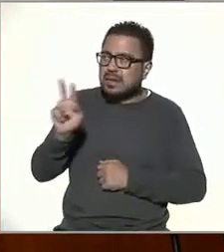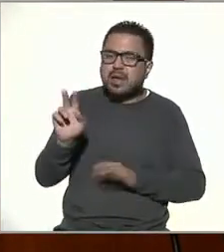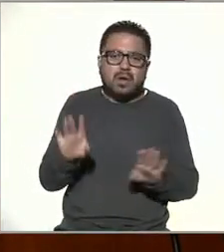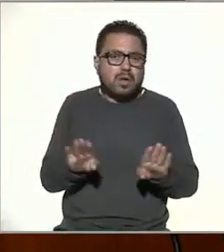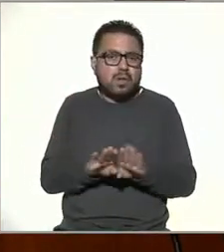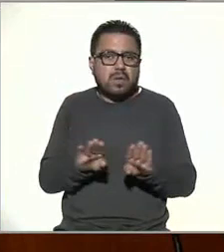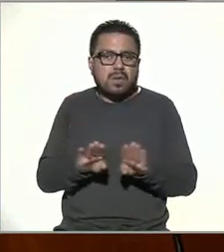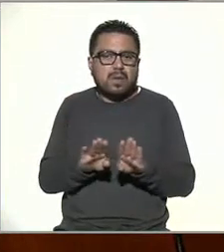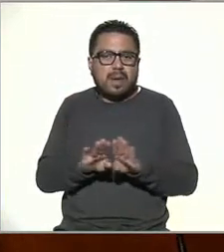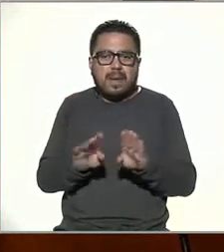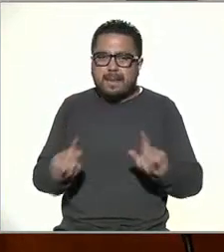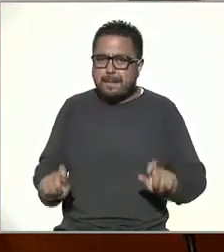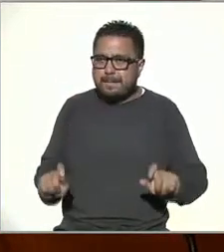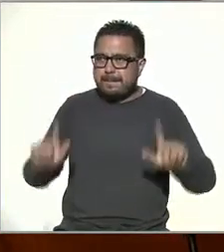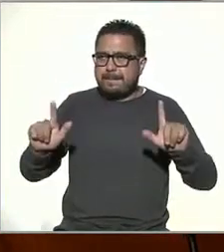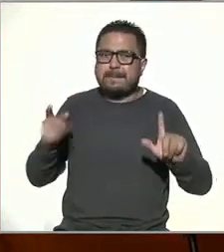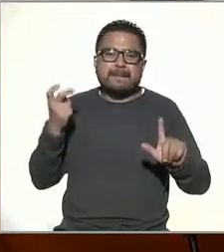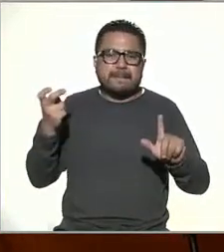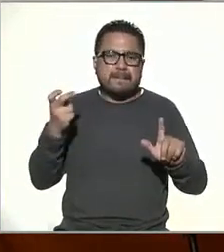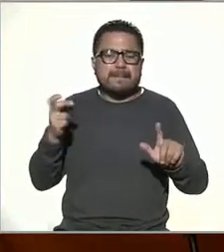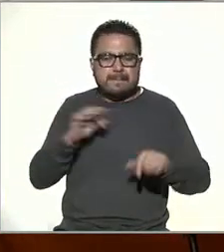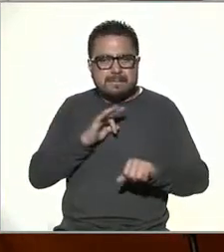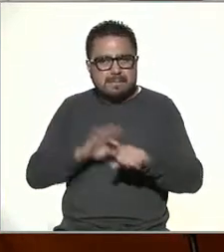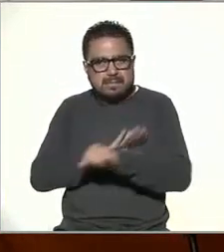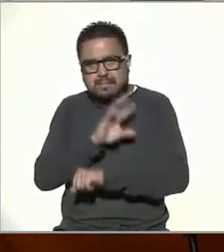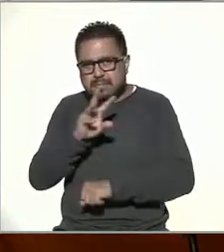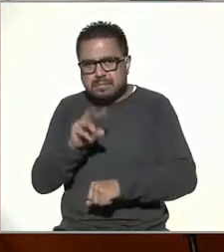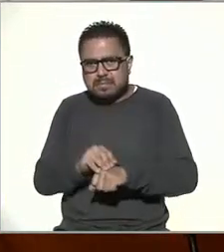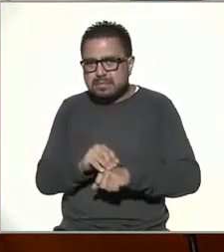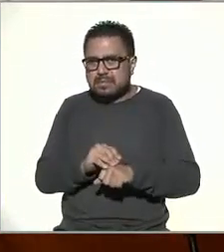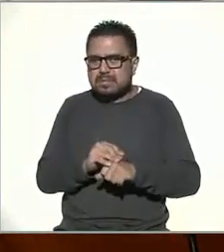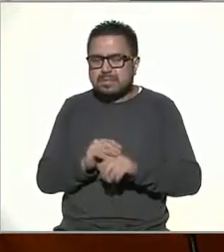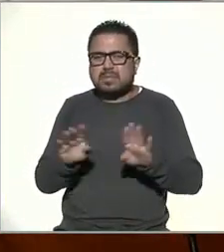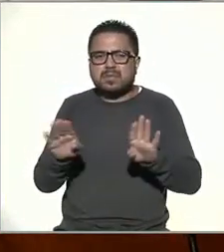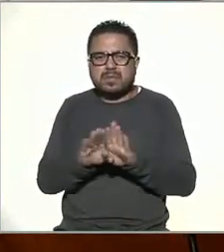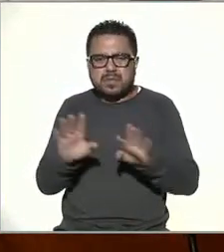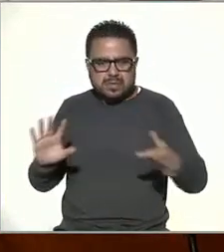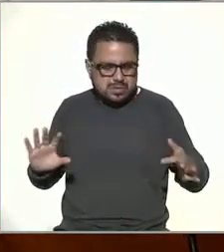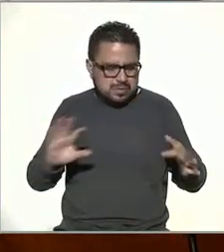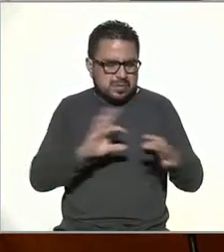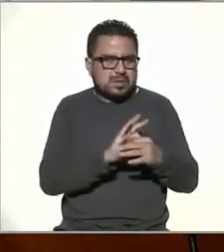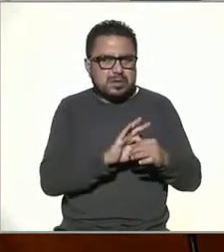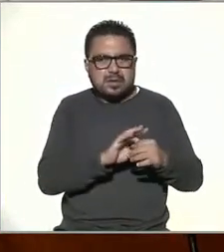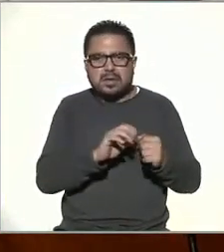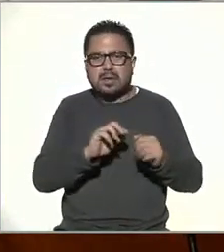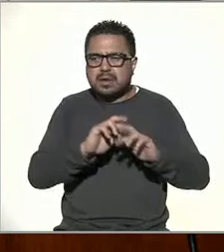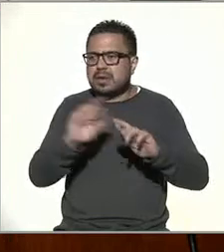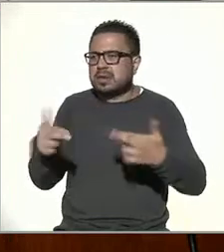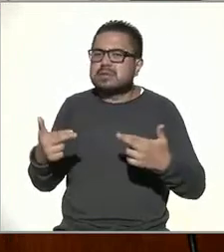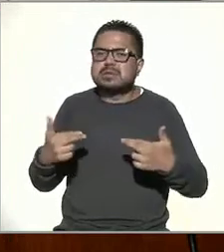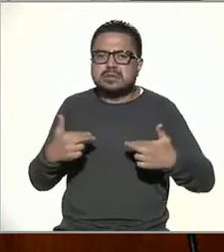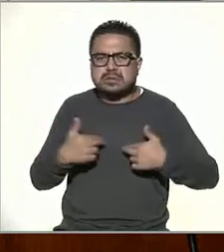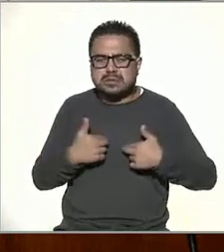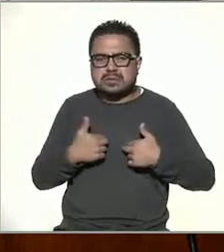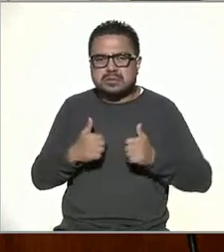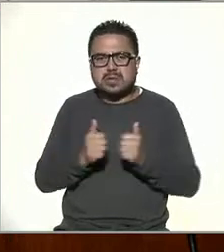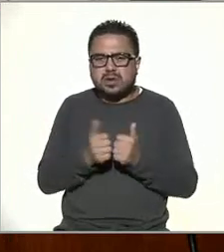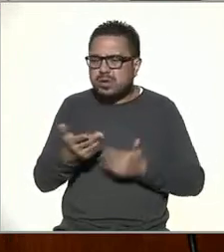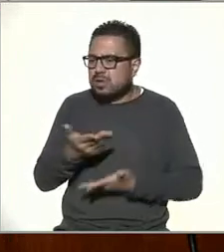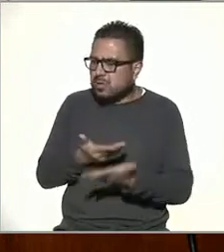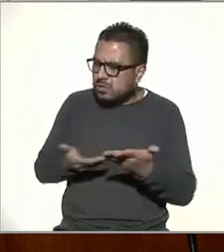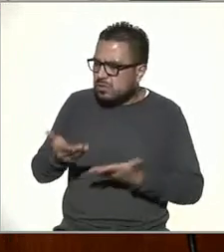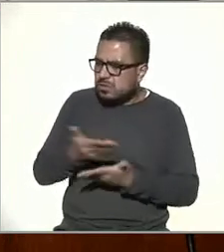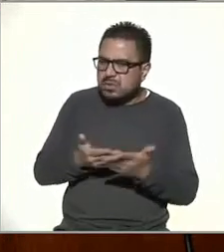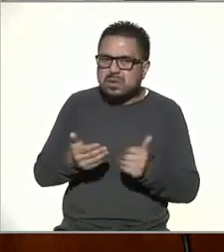cómo esta plataforma a él le permite de alguna manera conectarse y recibir la retroalimentación por